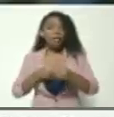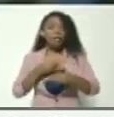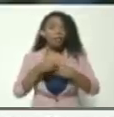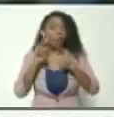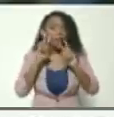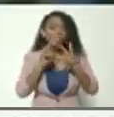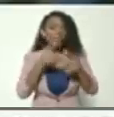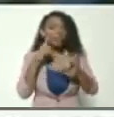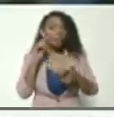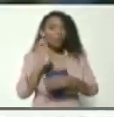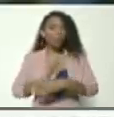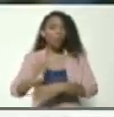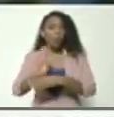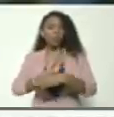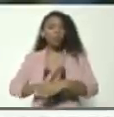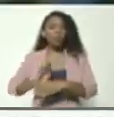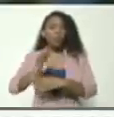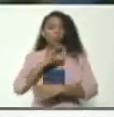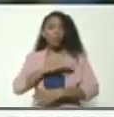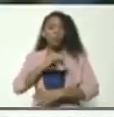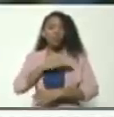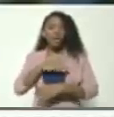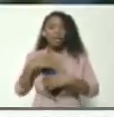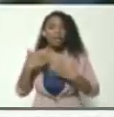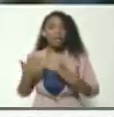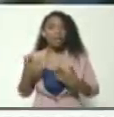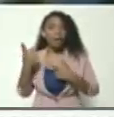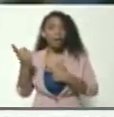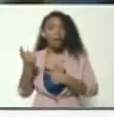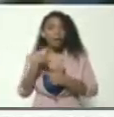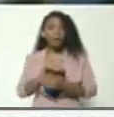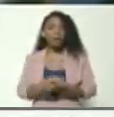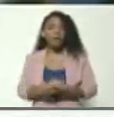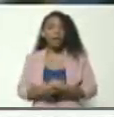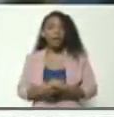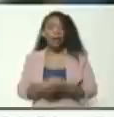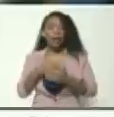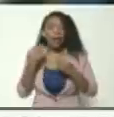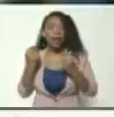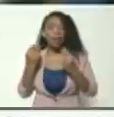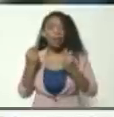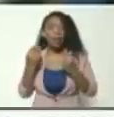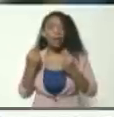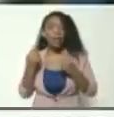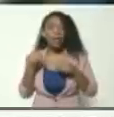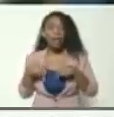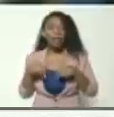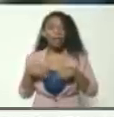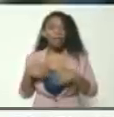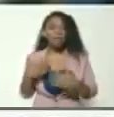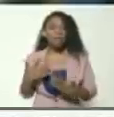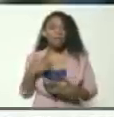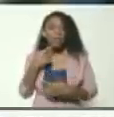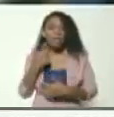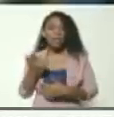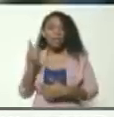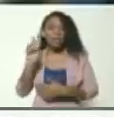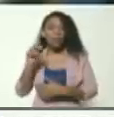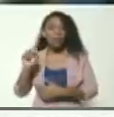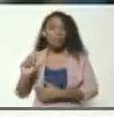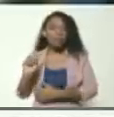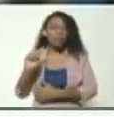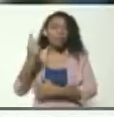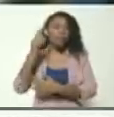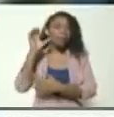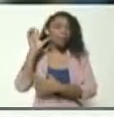tiene que ver con la protección social desde, precisamente, las criptomonedas. Y aquí Venezuela, uno de los primeros países